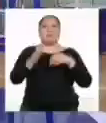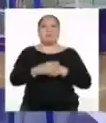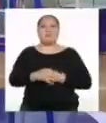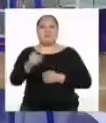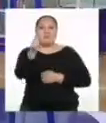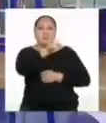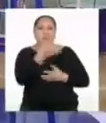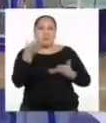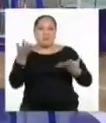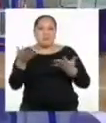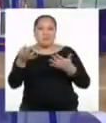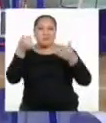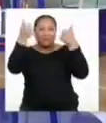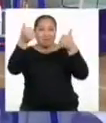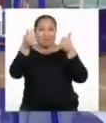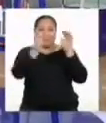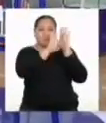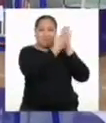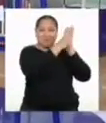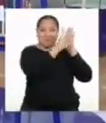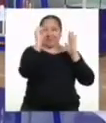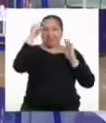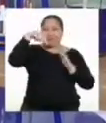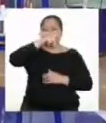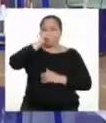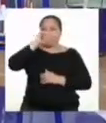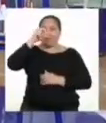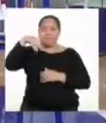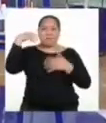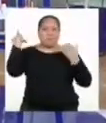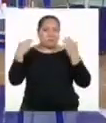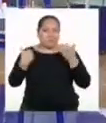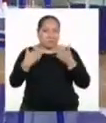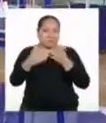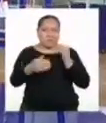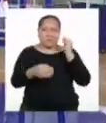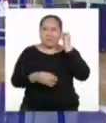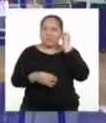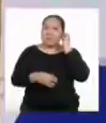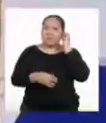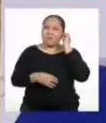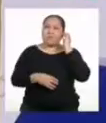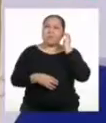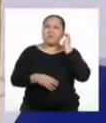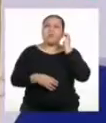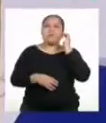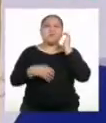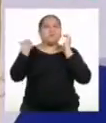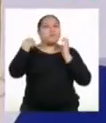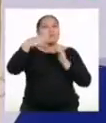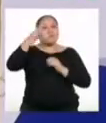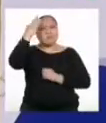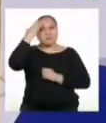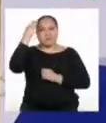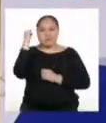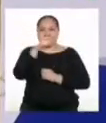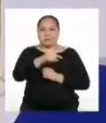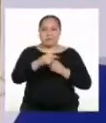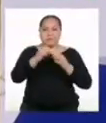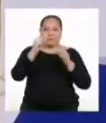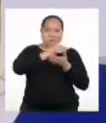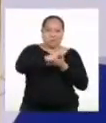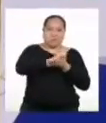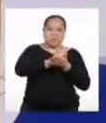¿Y a ustedes cómo les ha ido con sus fanzines? ¿Han podido avanzar algo? Ya saben que este tipo de